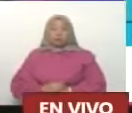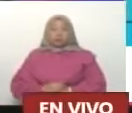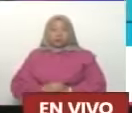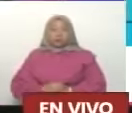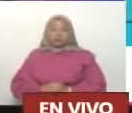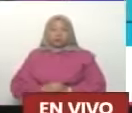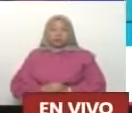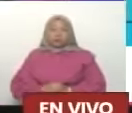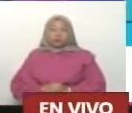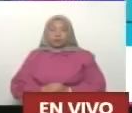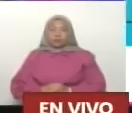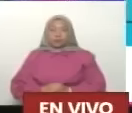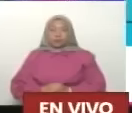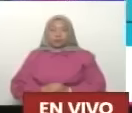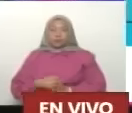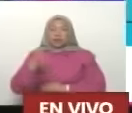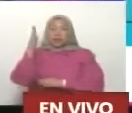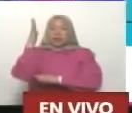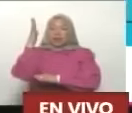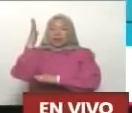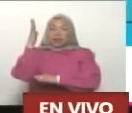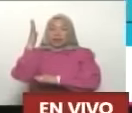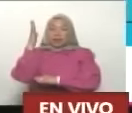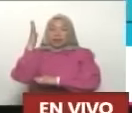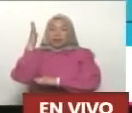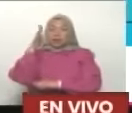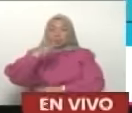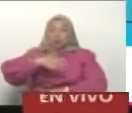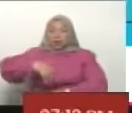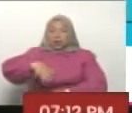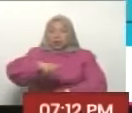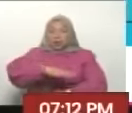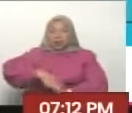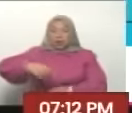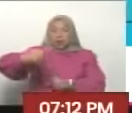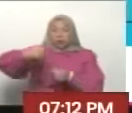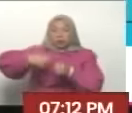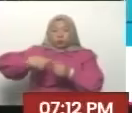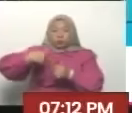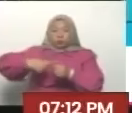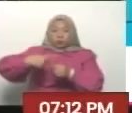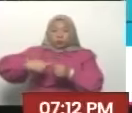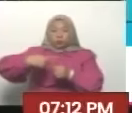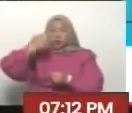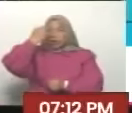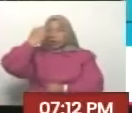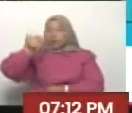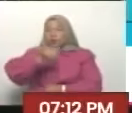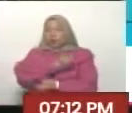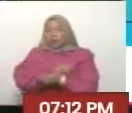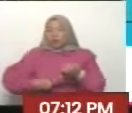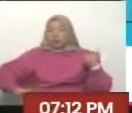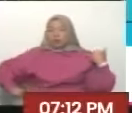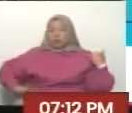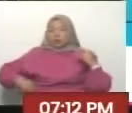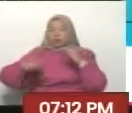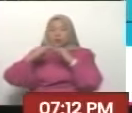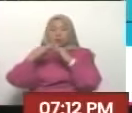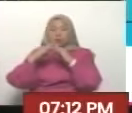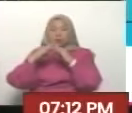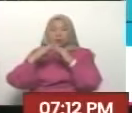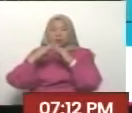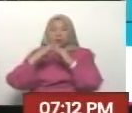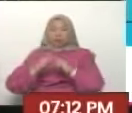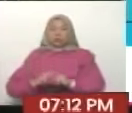en la catedral de Quito ahí al frente del palacio de Carondelet del palacio